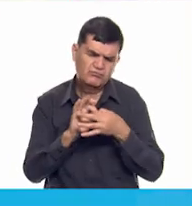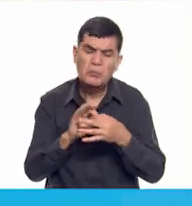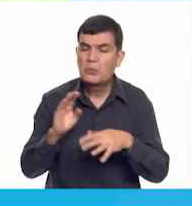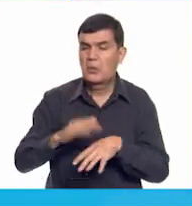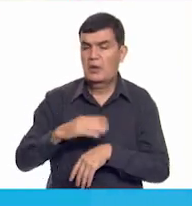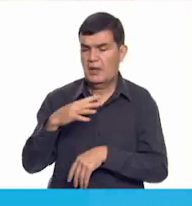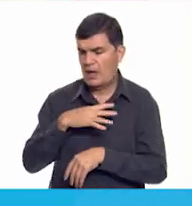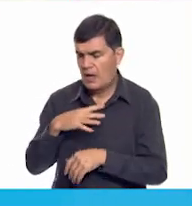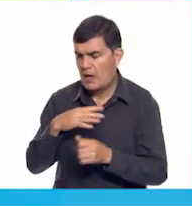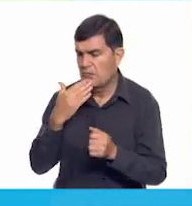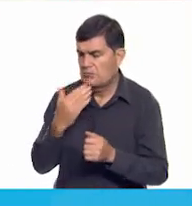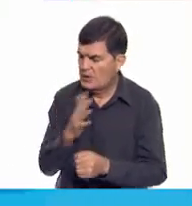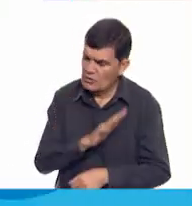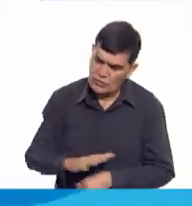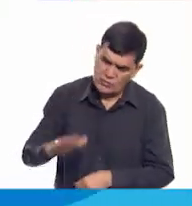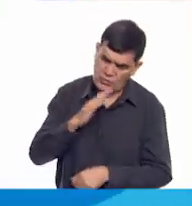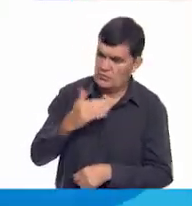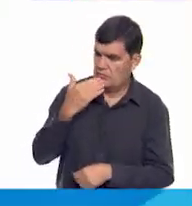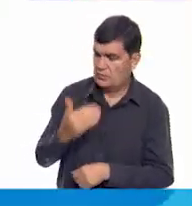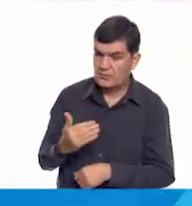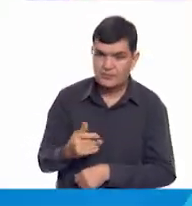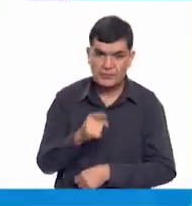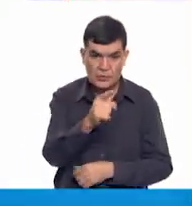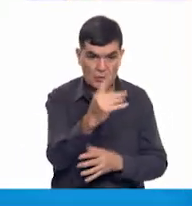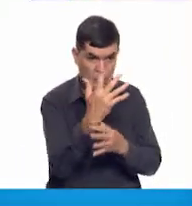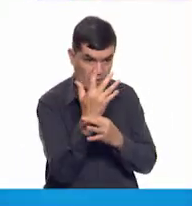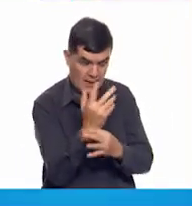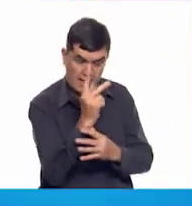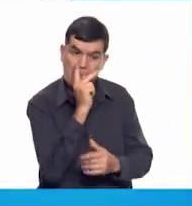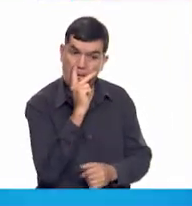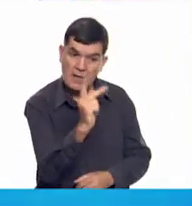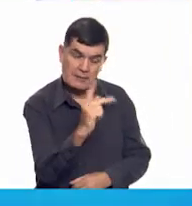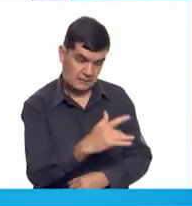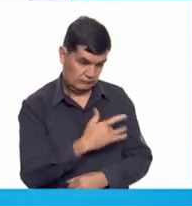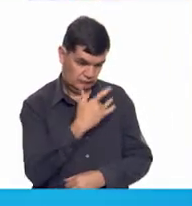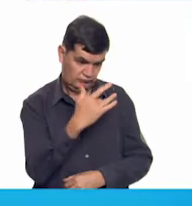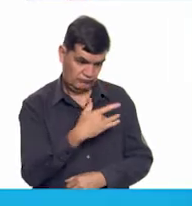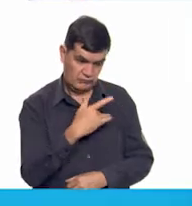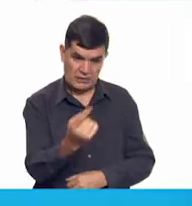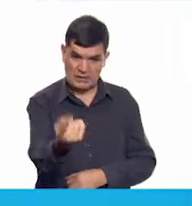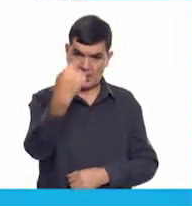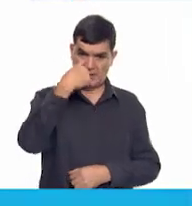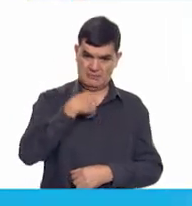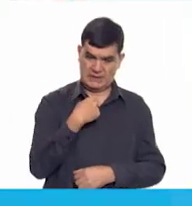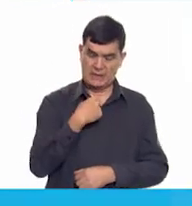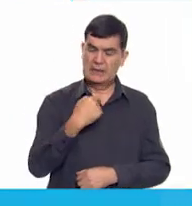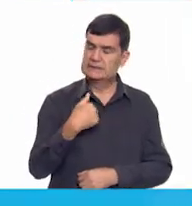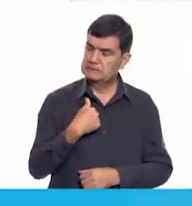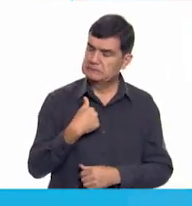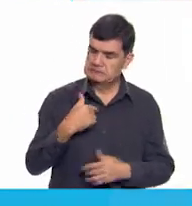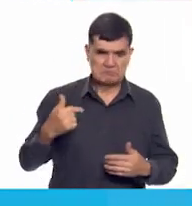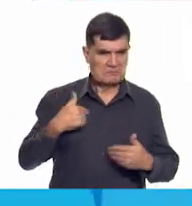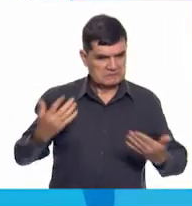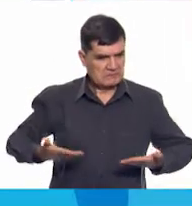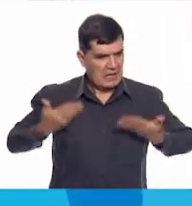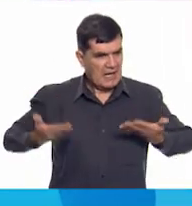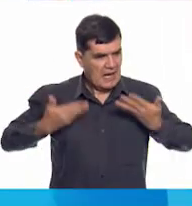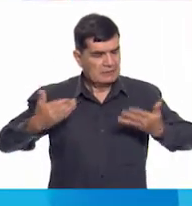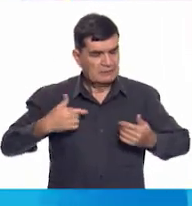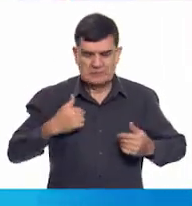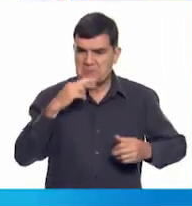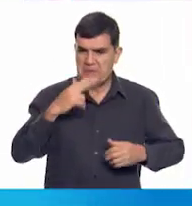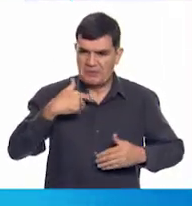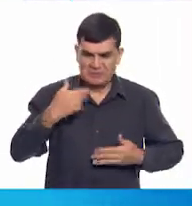encontrar el bienestar. Tus palabras y los sentimientos que tienes hacia mí me dan ánimos de querer dar lo